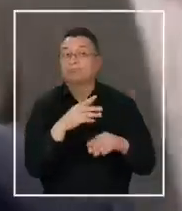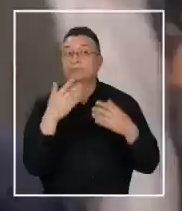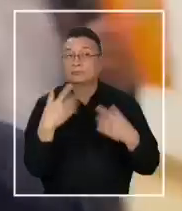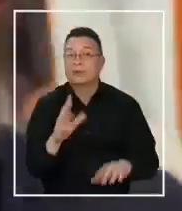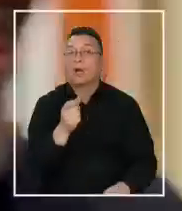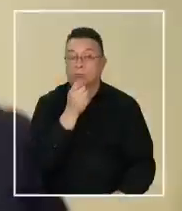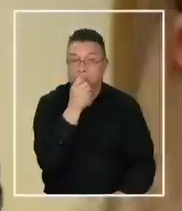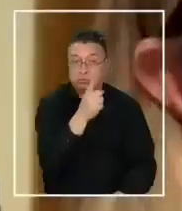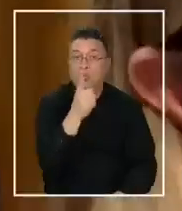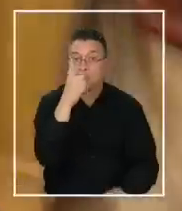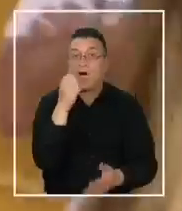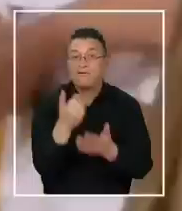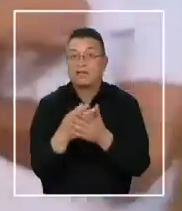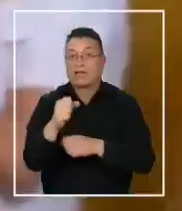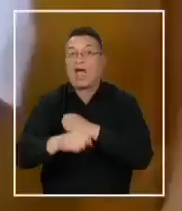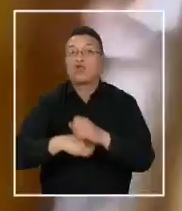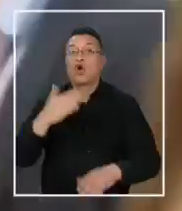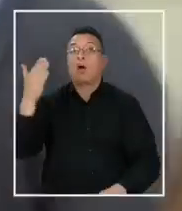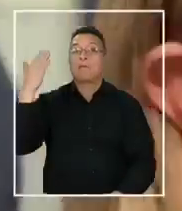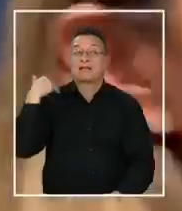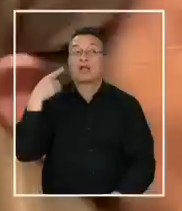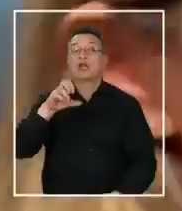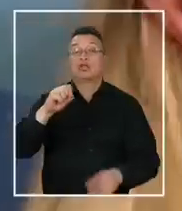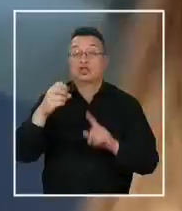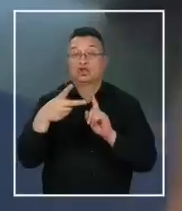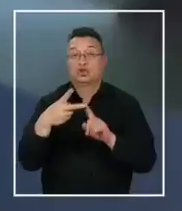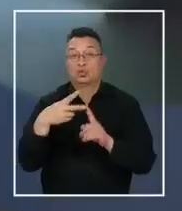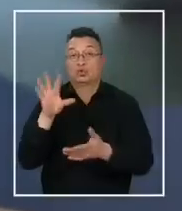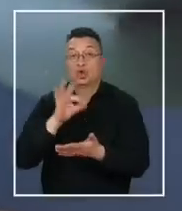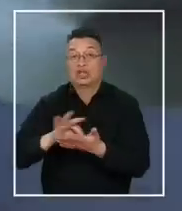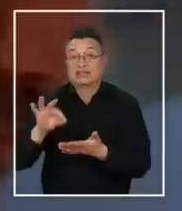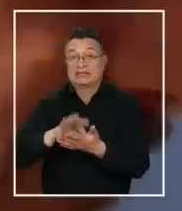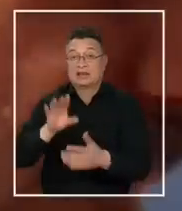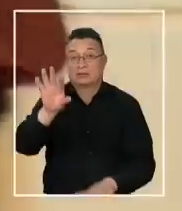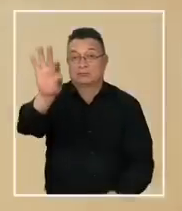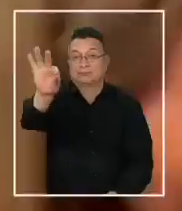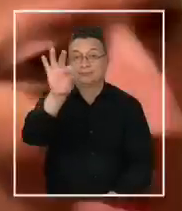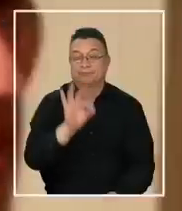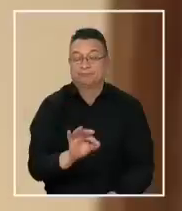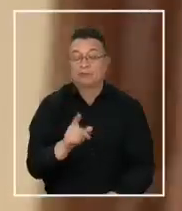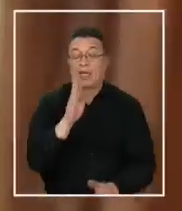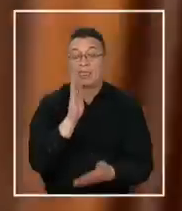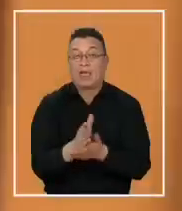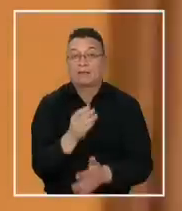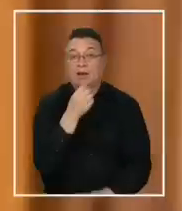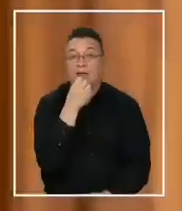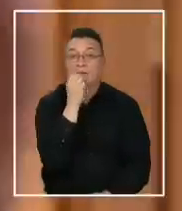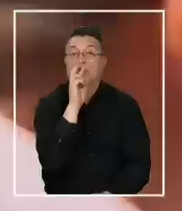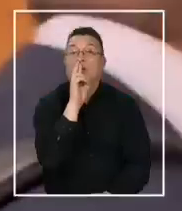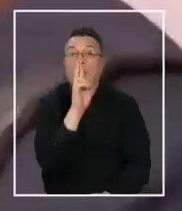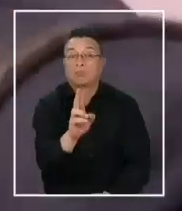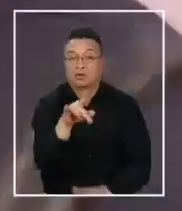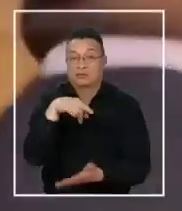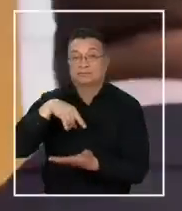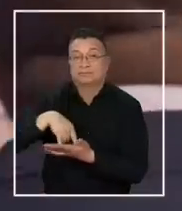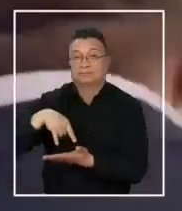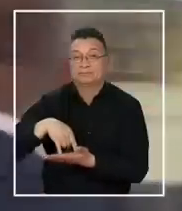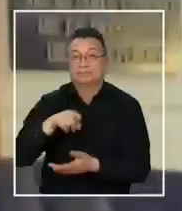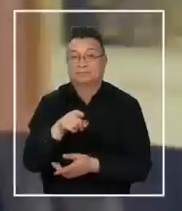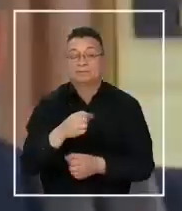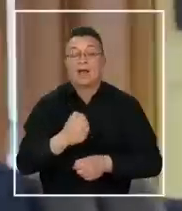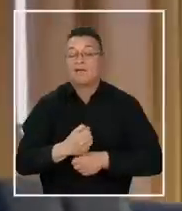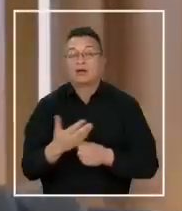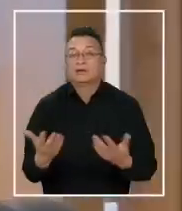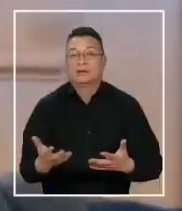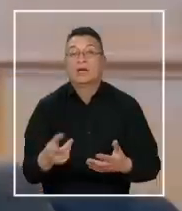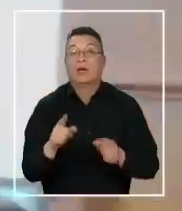fue interpelado una vez el año pasado, fue el segundo secretario de Estado que debió responder ante el Parlamento por su gestión. Cuestión